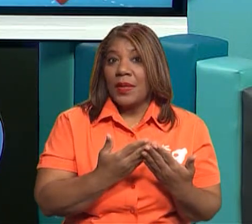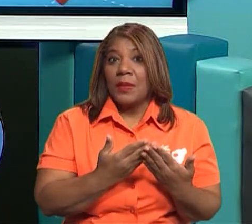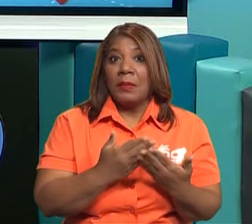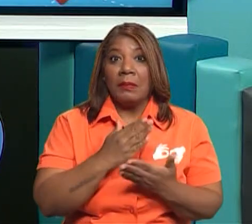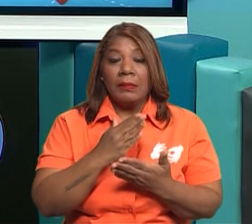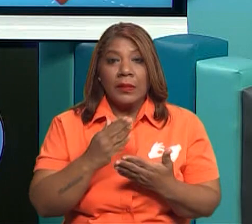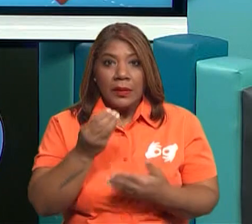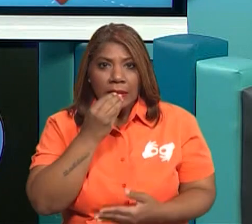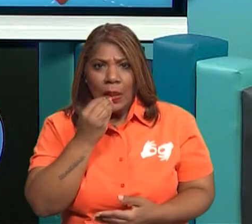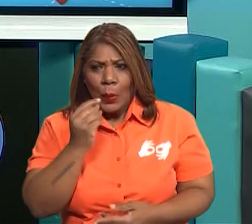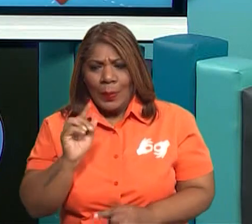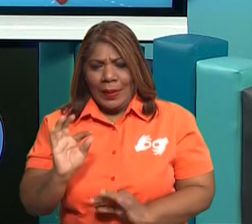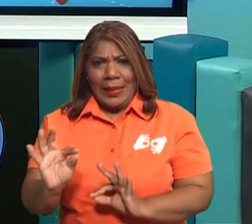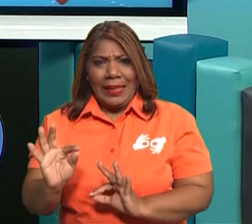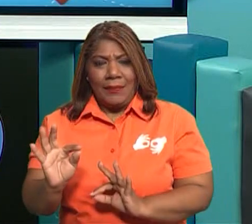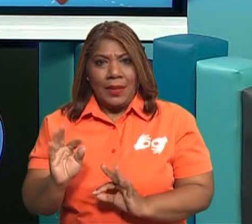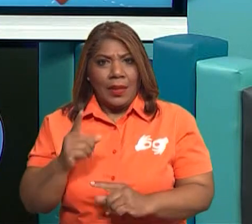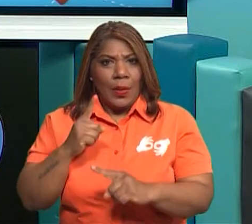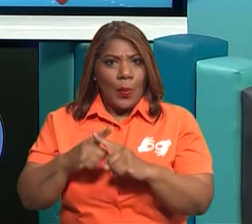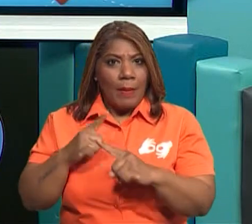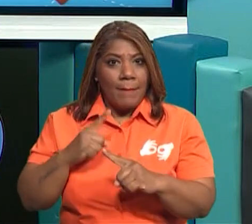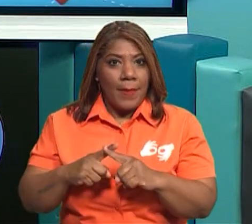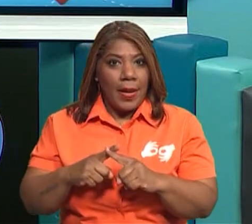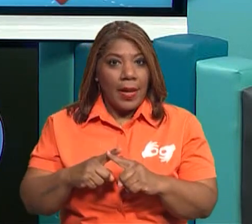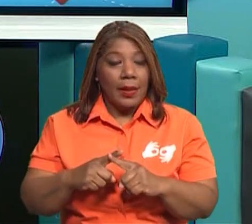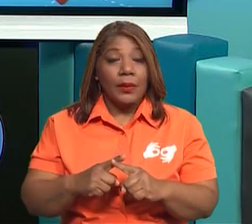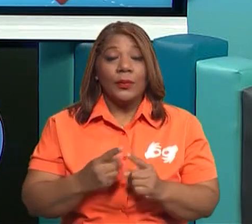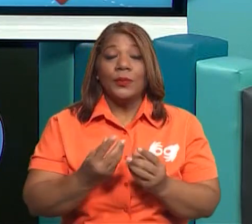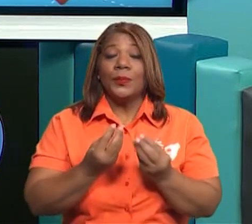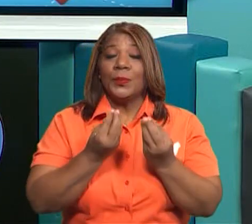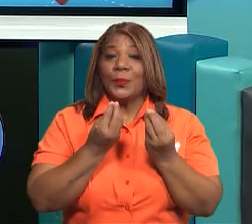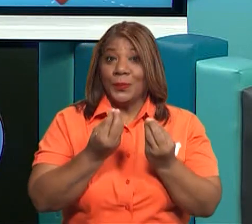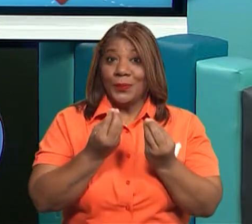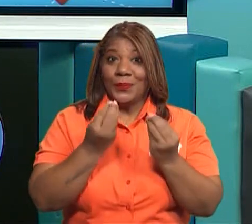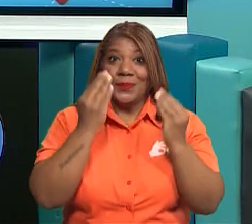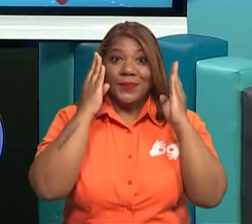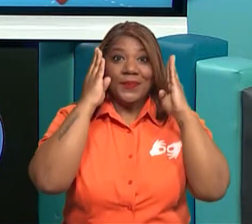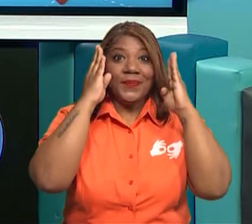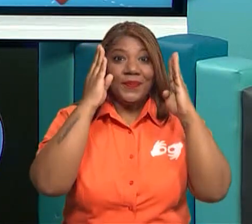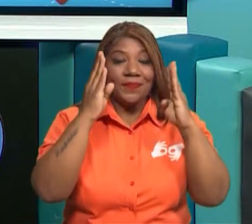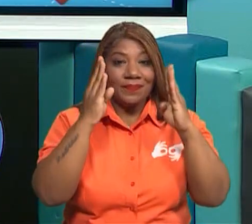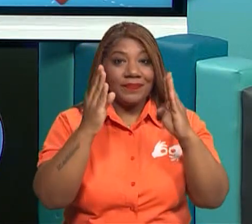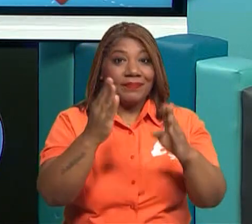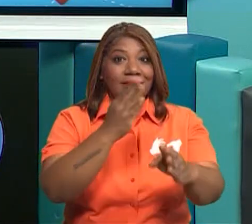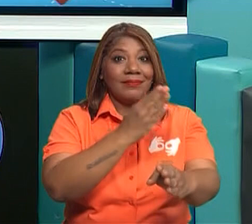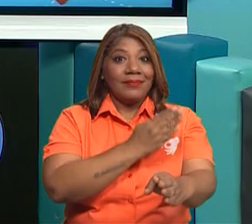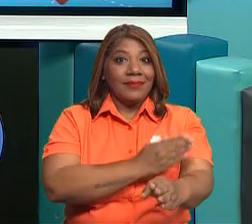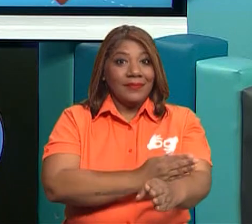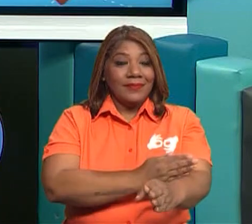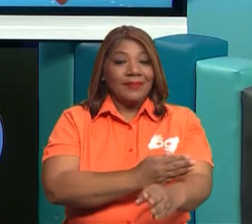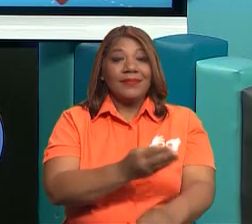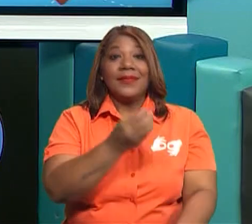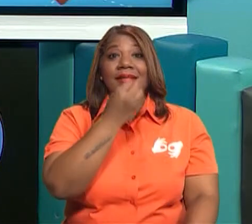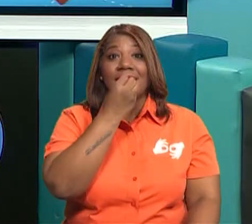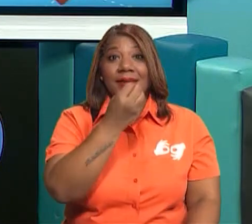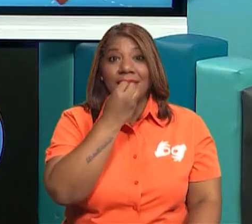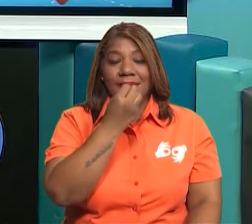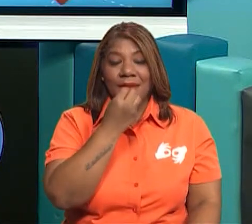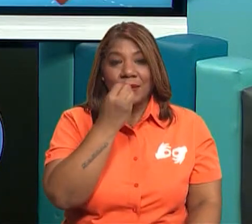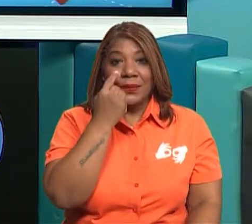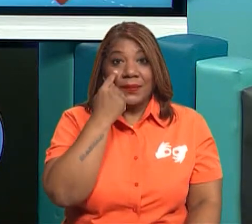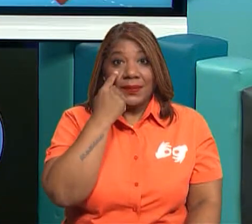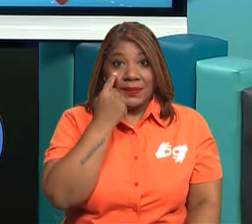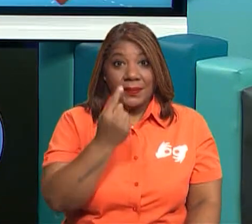Ah, tenemos que poner mucha, mucha atención, mis queridos estudiantes. Bien, ¿qué